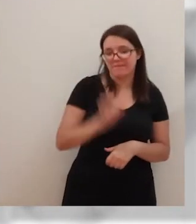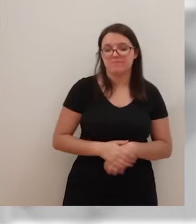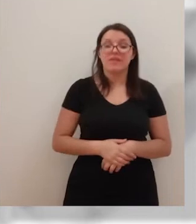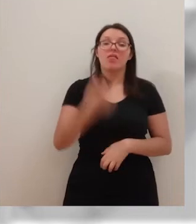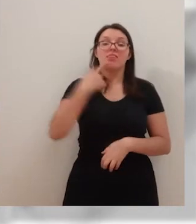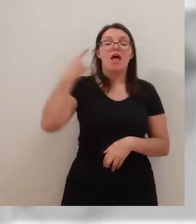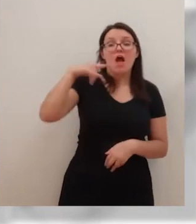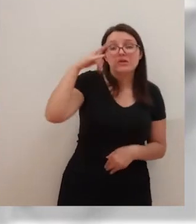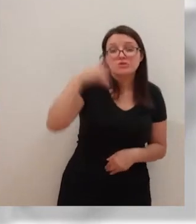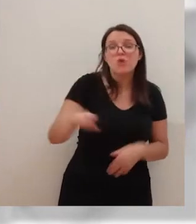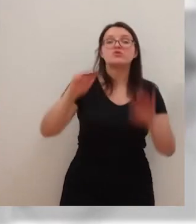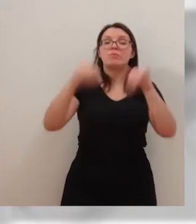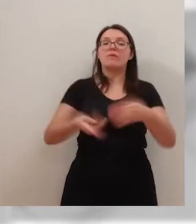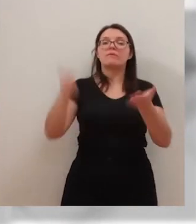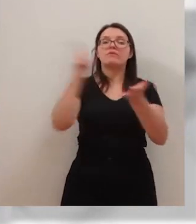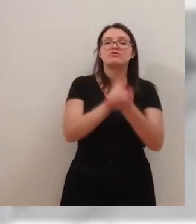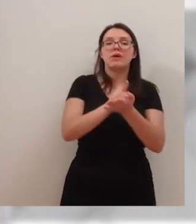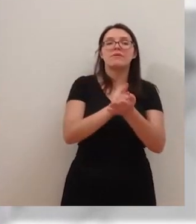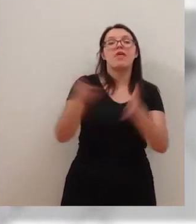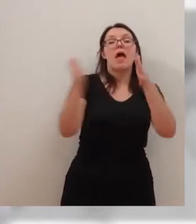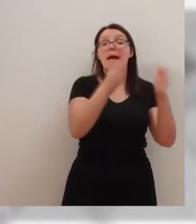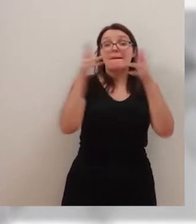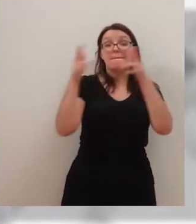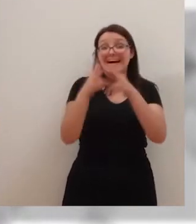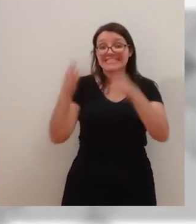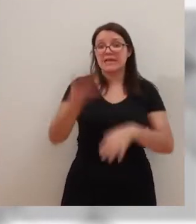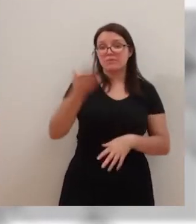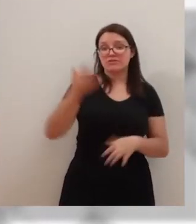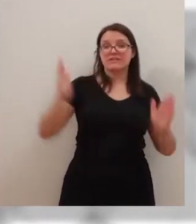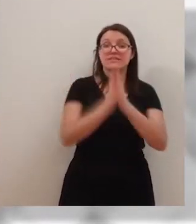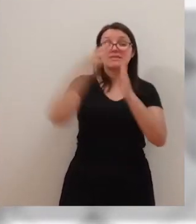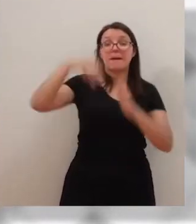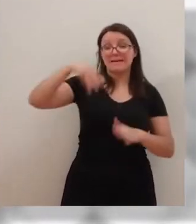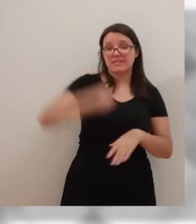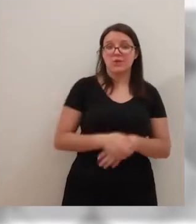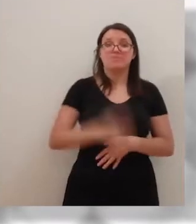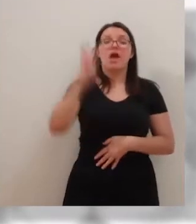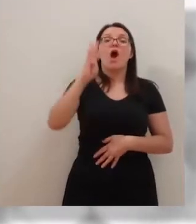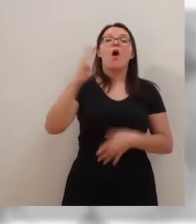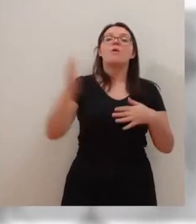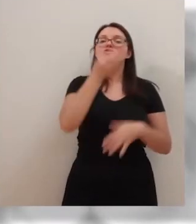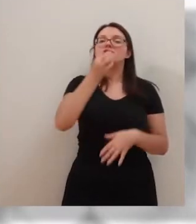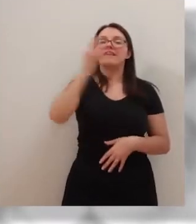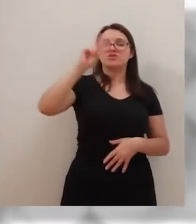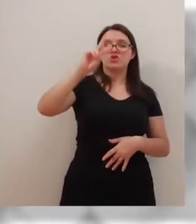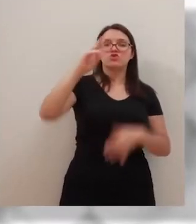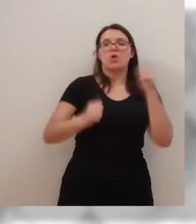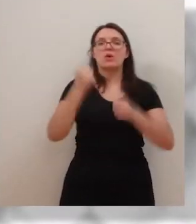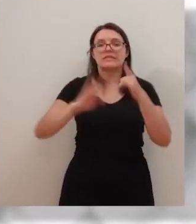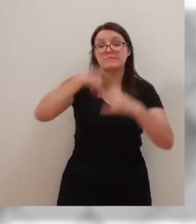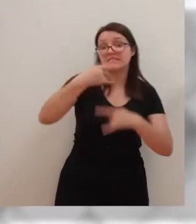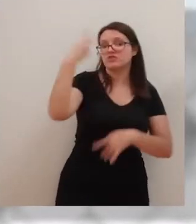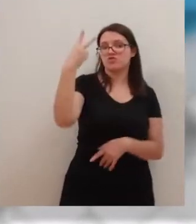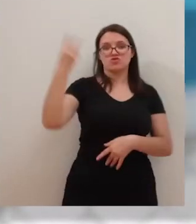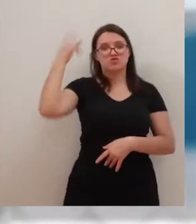Los toros volverán a ser una parte importante de las fiestas de San Mateo. Cuatro tardes con dos corridas mixtas y dos de toros.